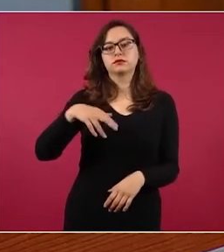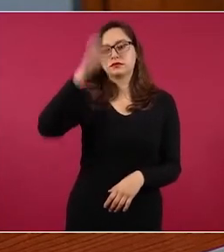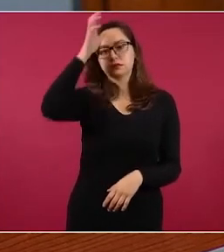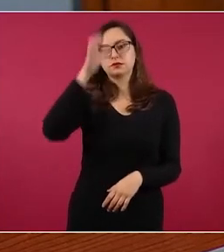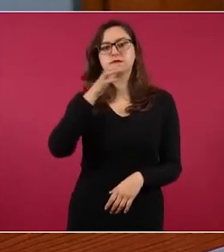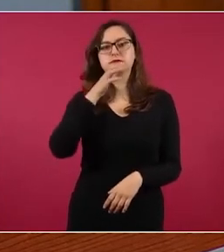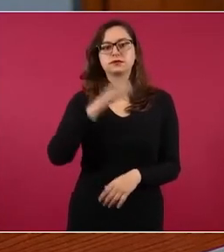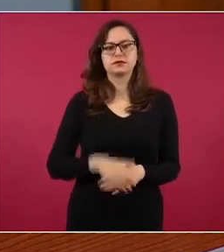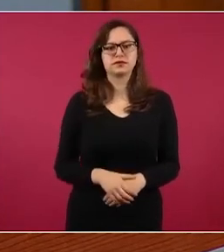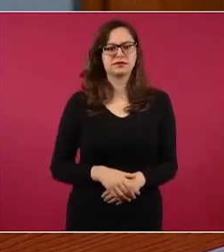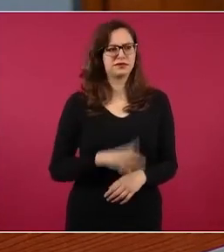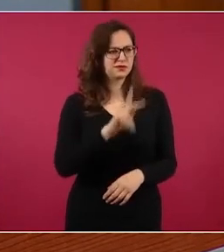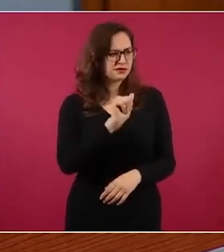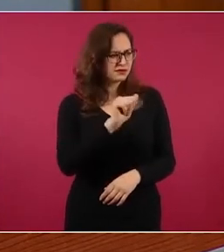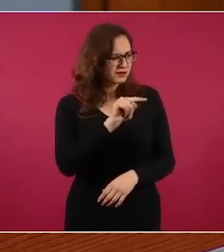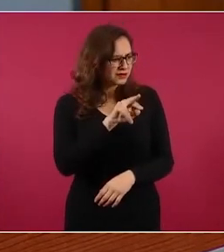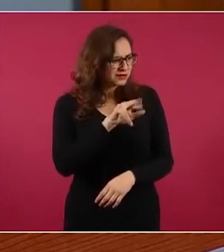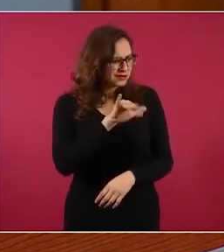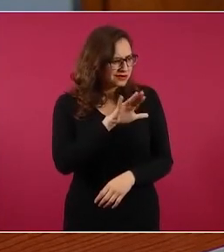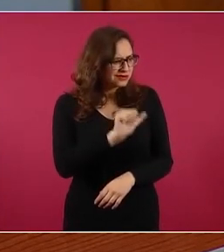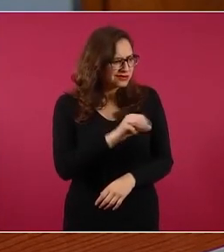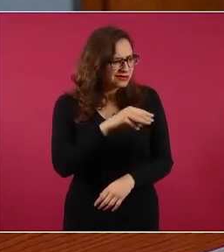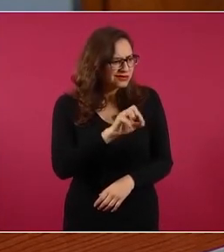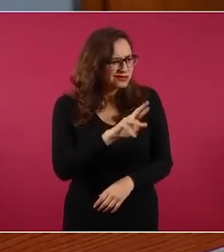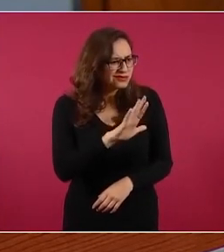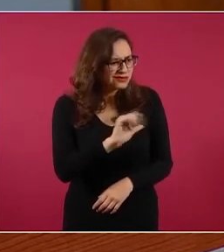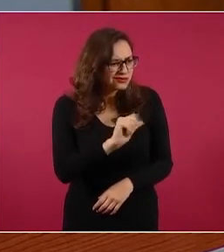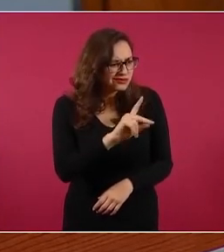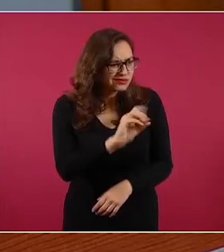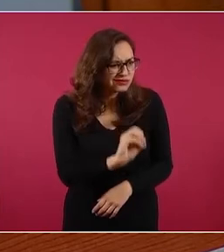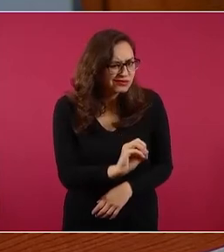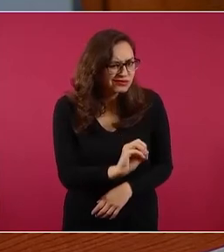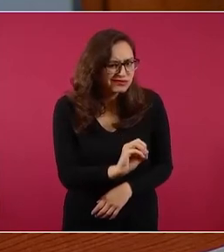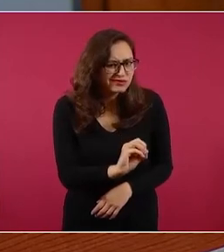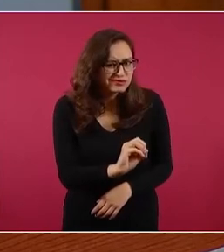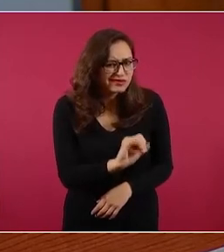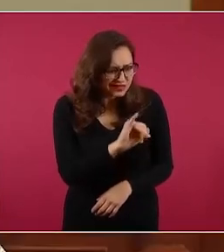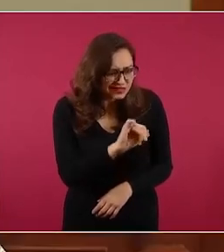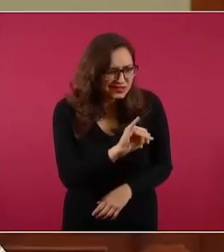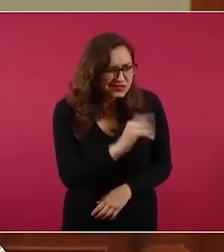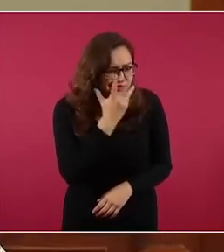Patricia Mercado, ¿sí?